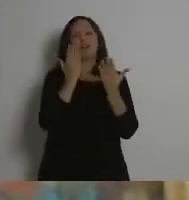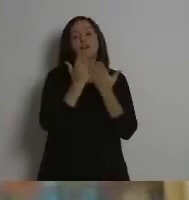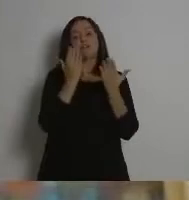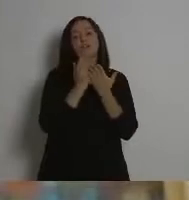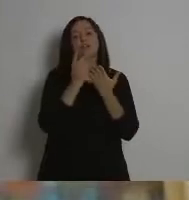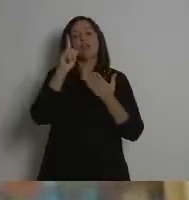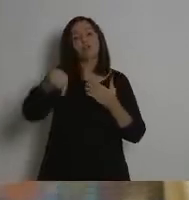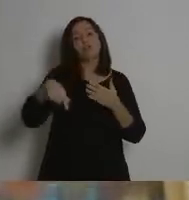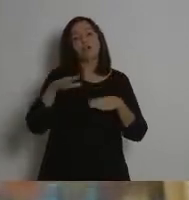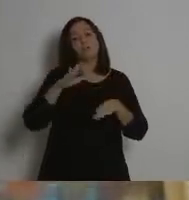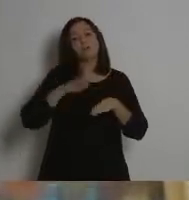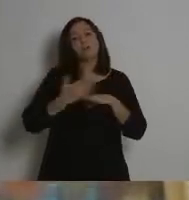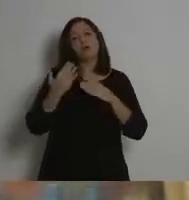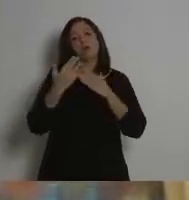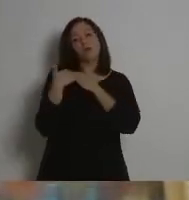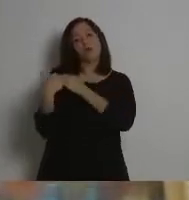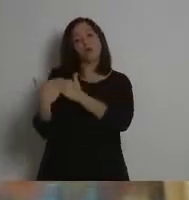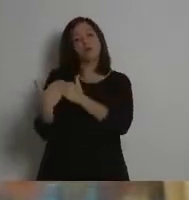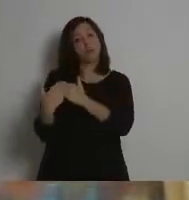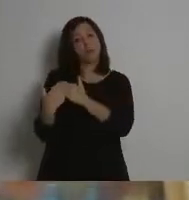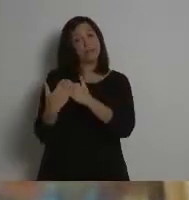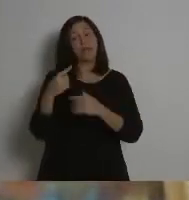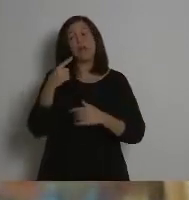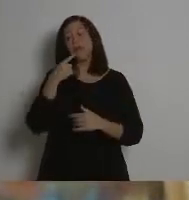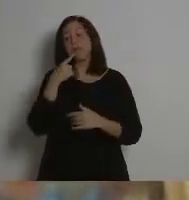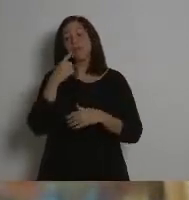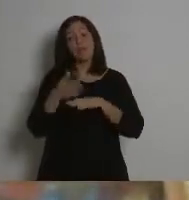Gracias a la escuela por invitarme.